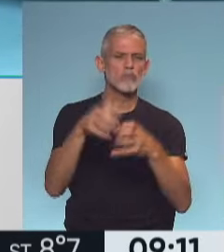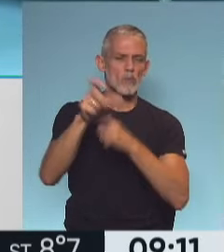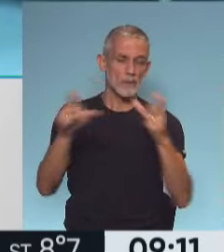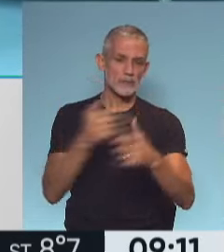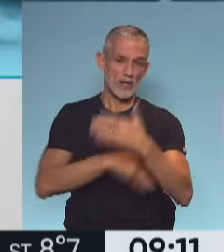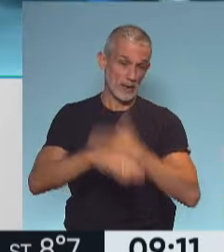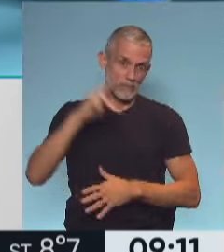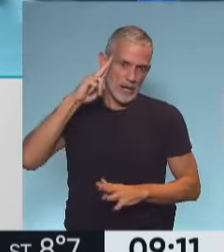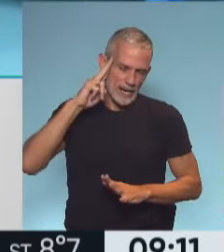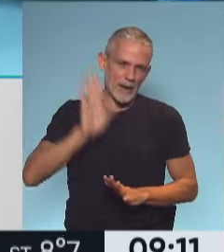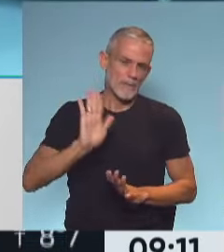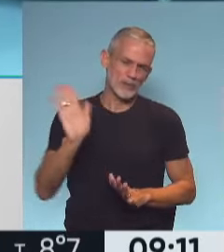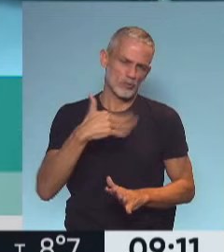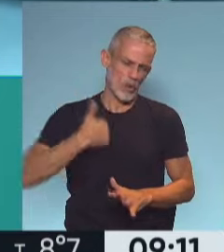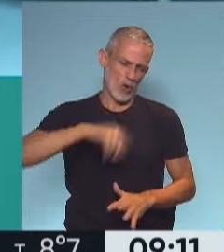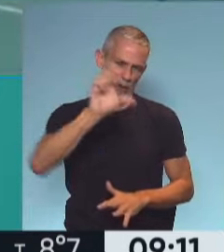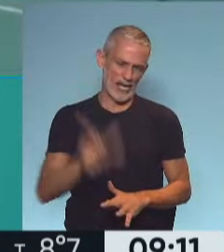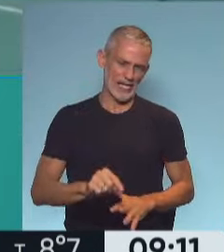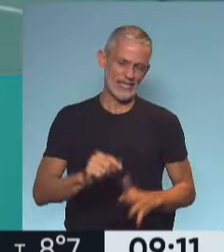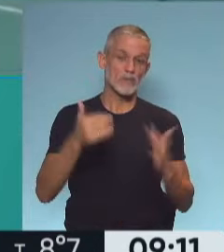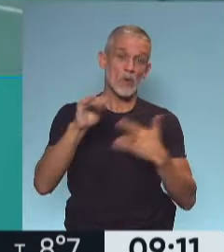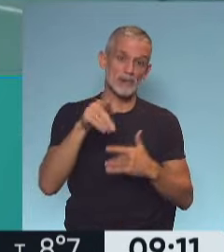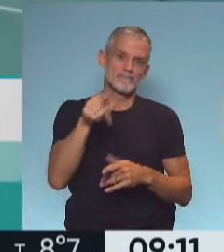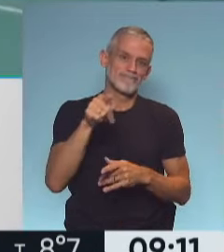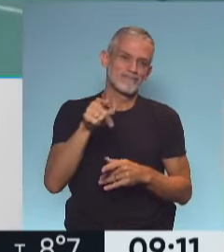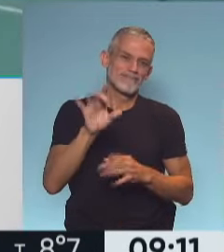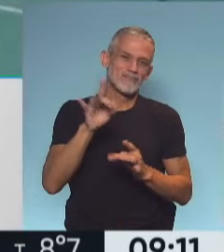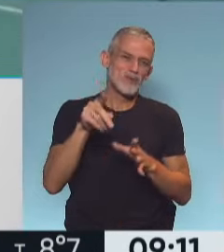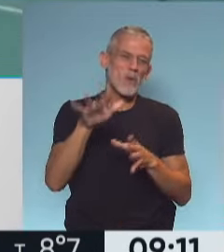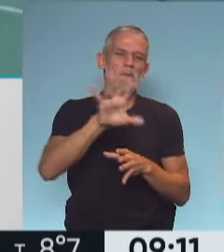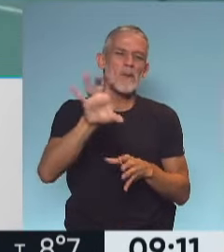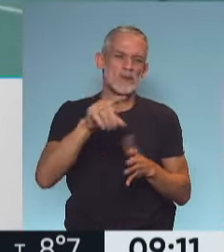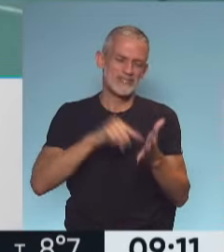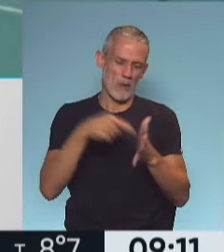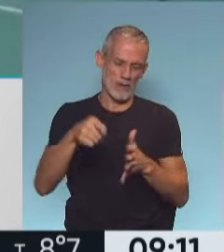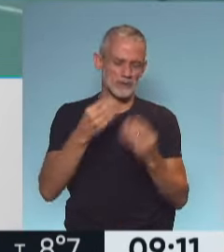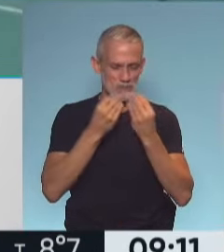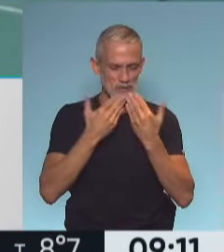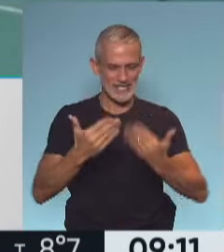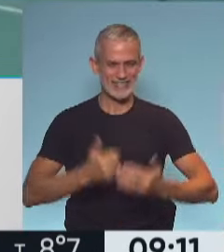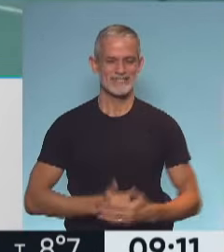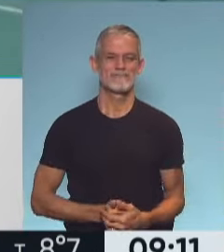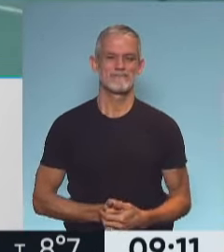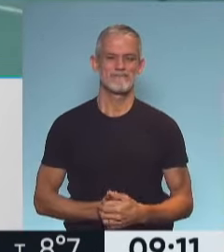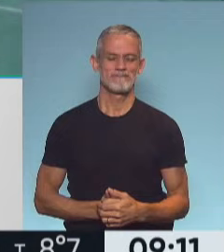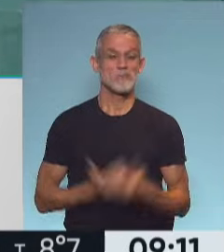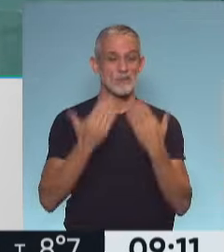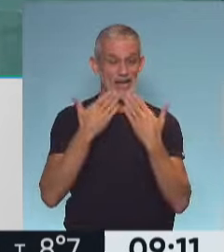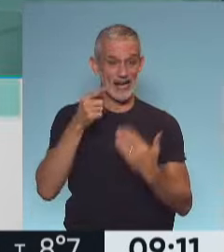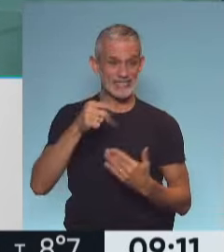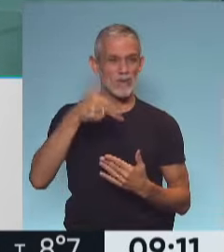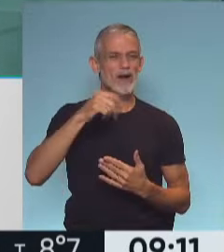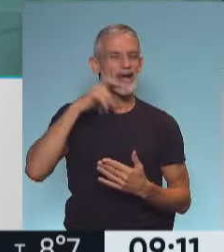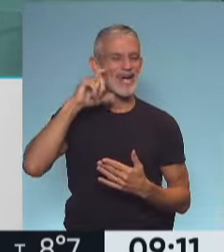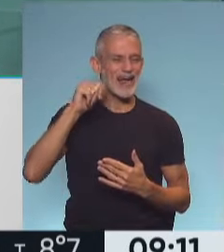respetamos en todo el país. Pero bueno, particularmente en tu caso, todos los que viven en la provincia de Buenos Aires. Muchas gracias. No, gracias a vos, Natalia,